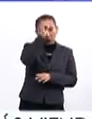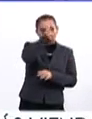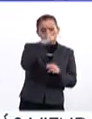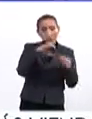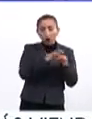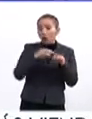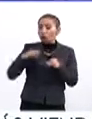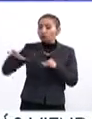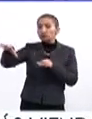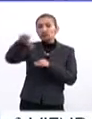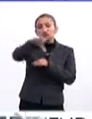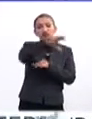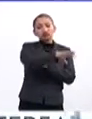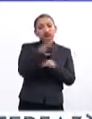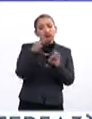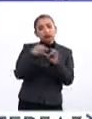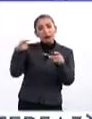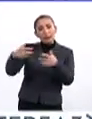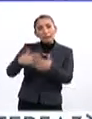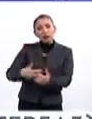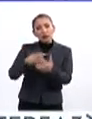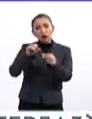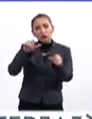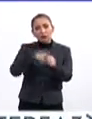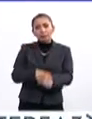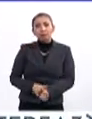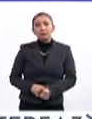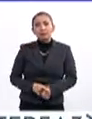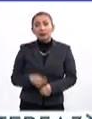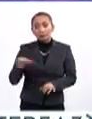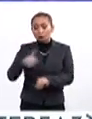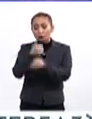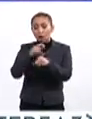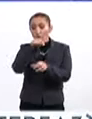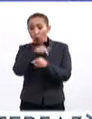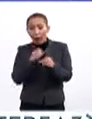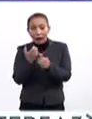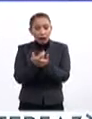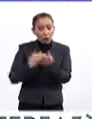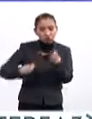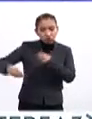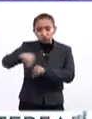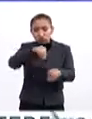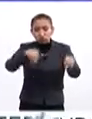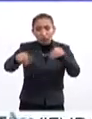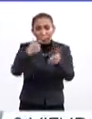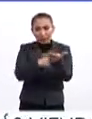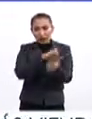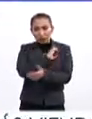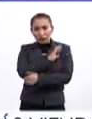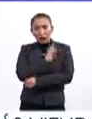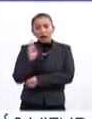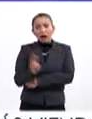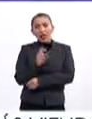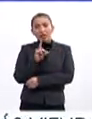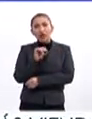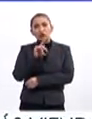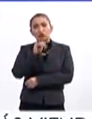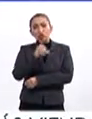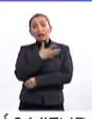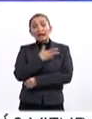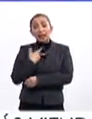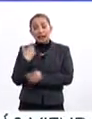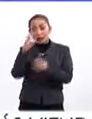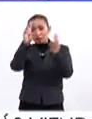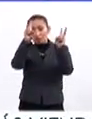con mucha relación con entidades concretas empresariales y sociales. En clavada en una zona económicamente dinámica dentro de España, la Universidad de Deusto cuenta